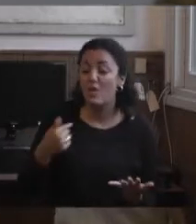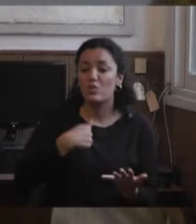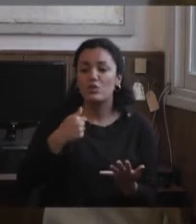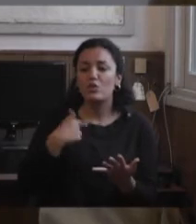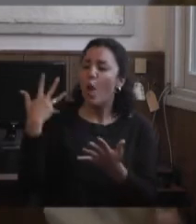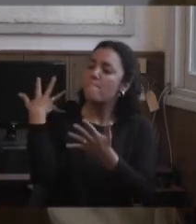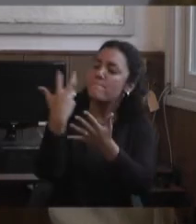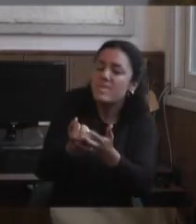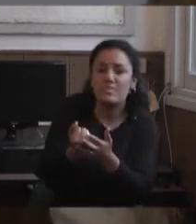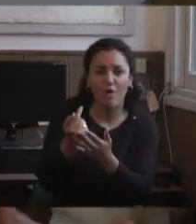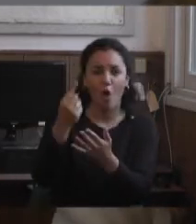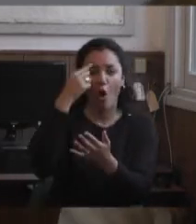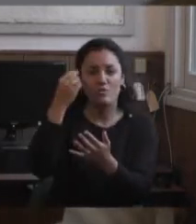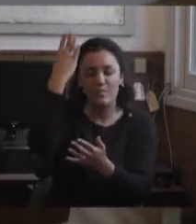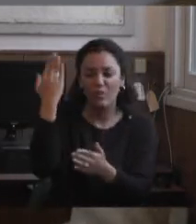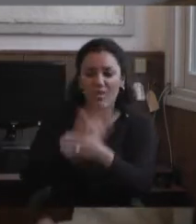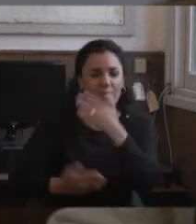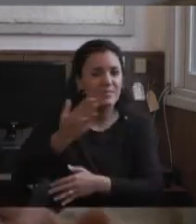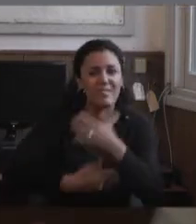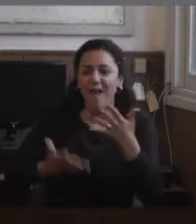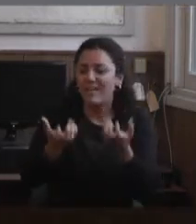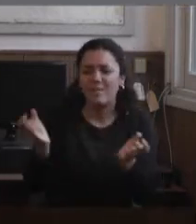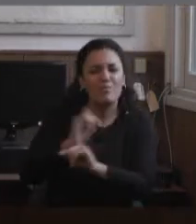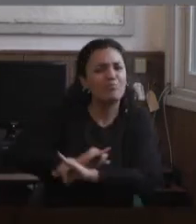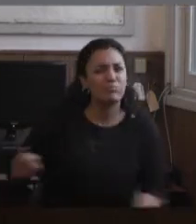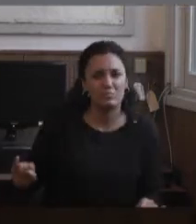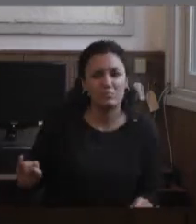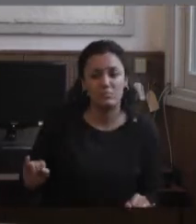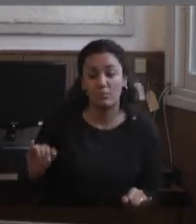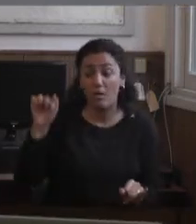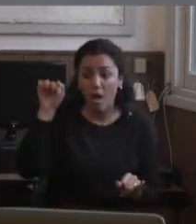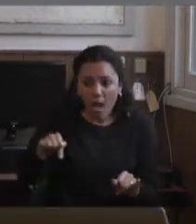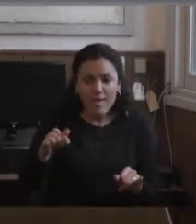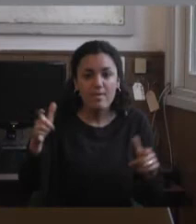discapacidad. Entonces, ante todo, las charlas venían personas con discapacidad.